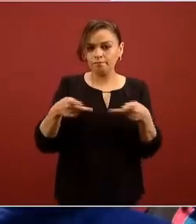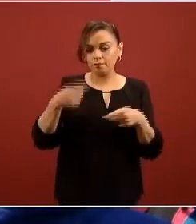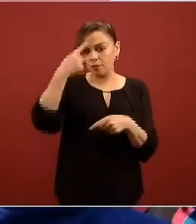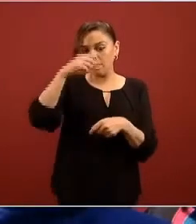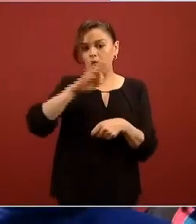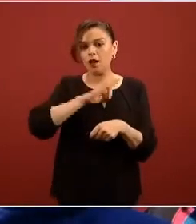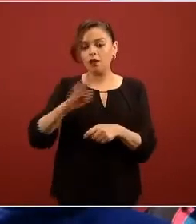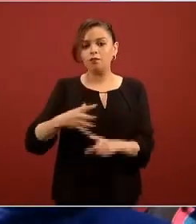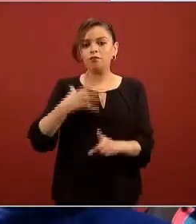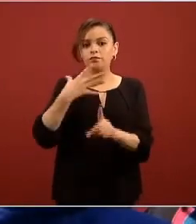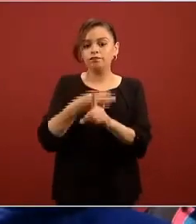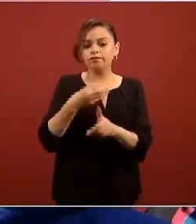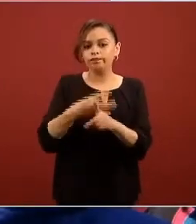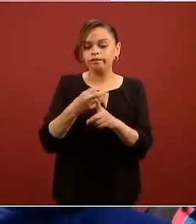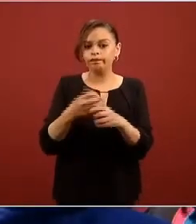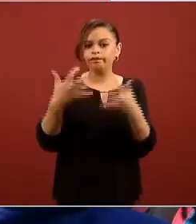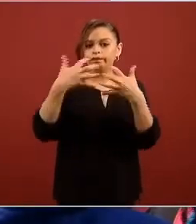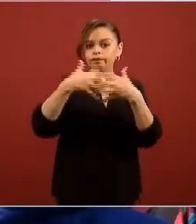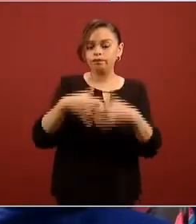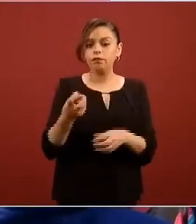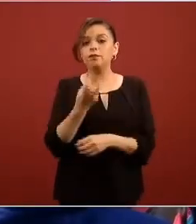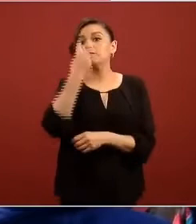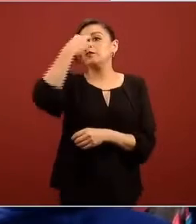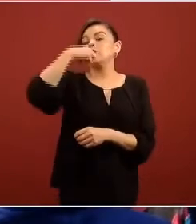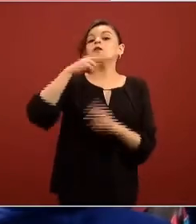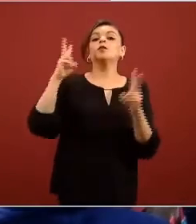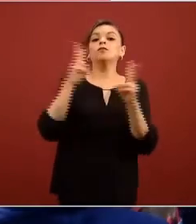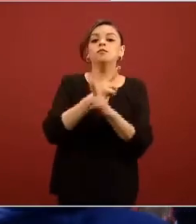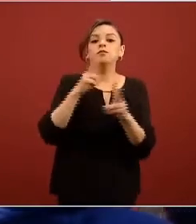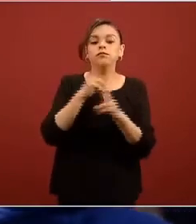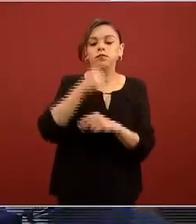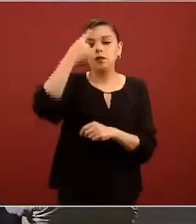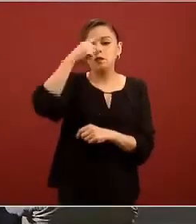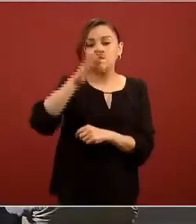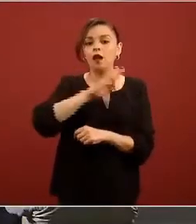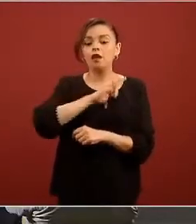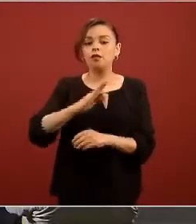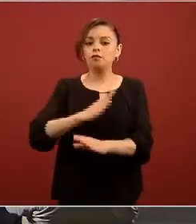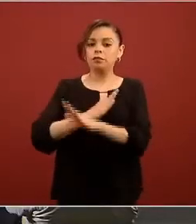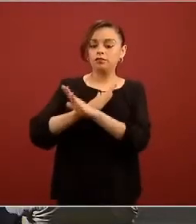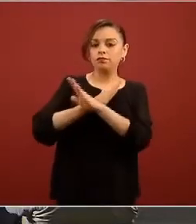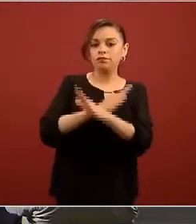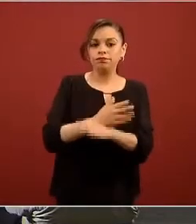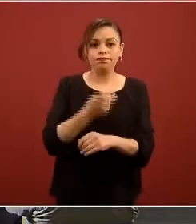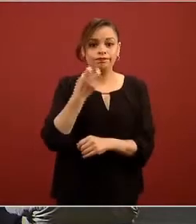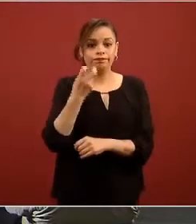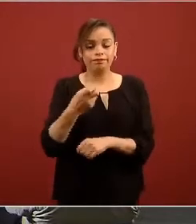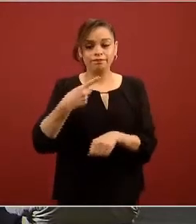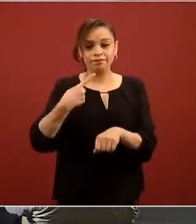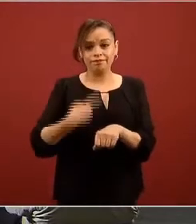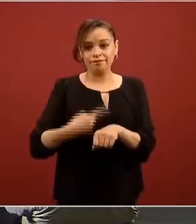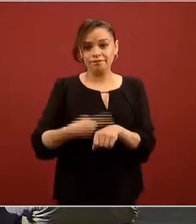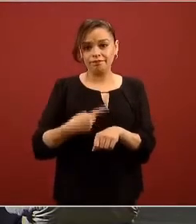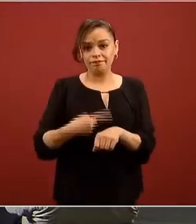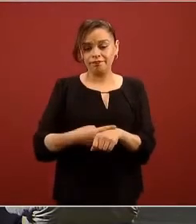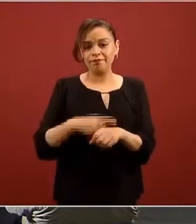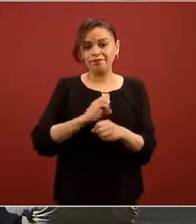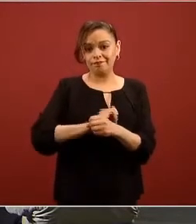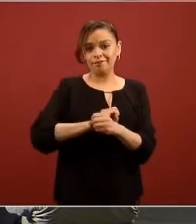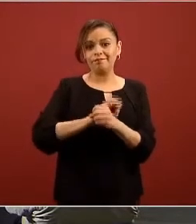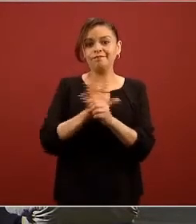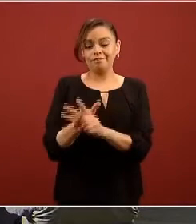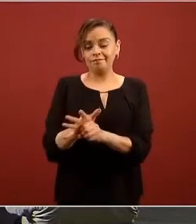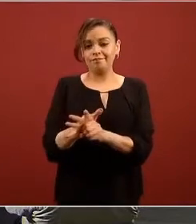mexicanos a tiempo para enfrentar esta enfermedad que ha sido pues